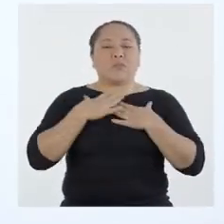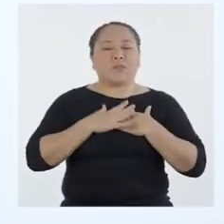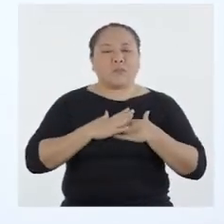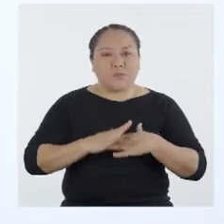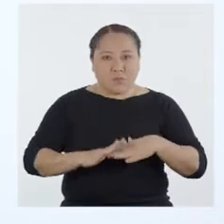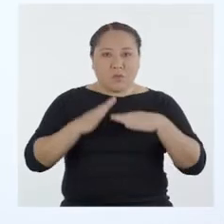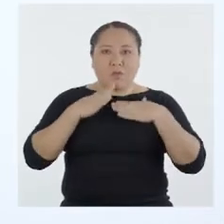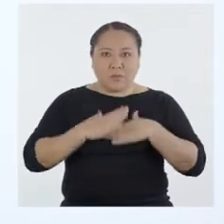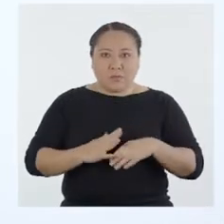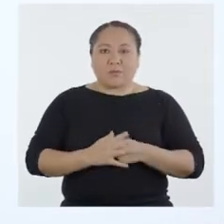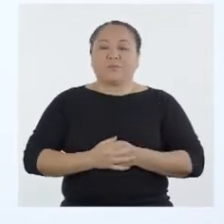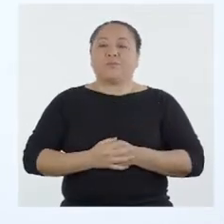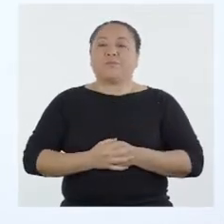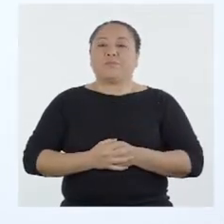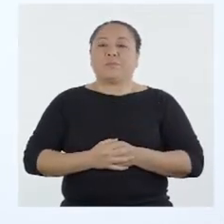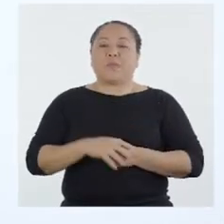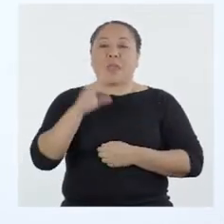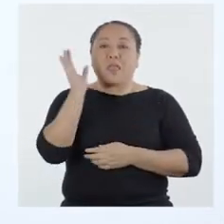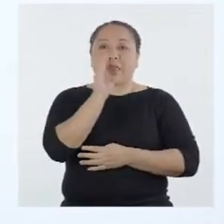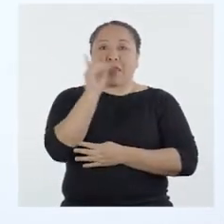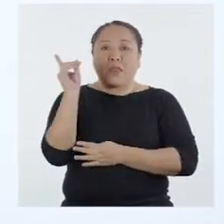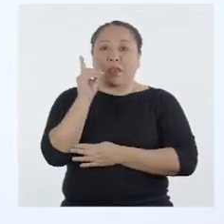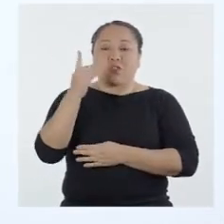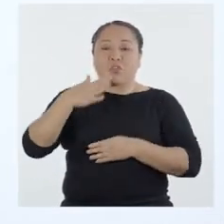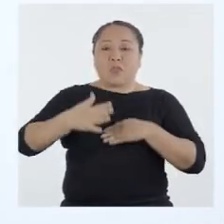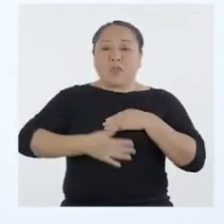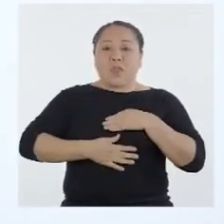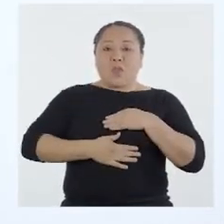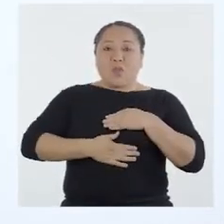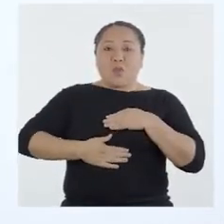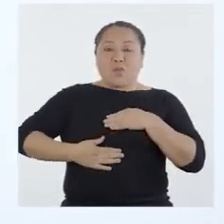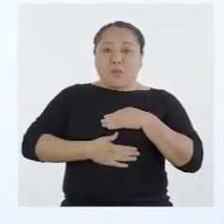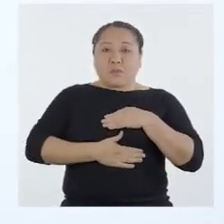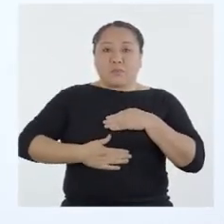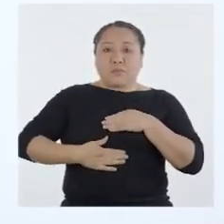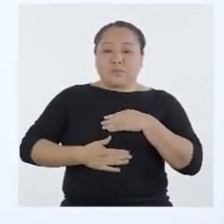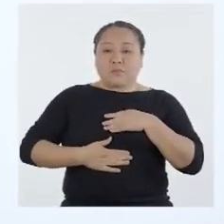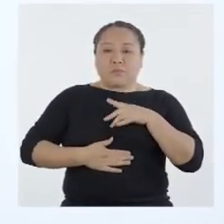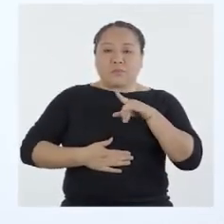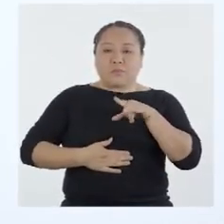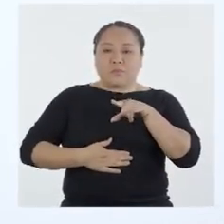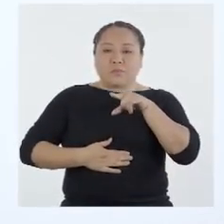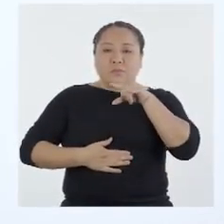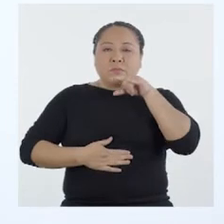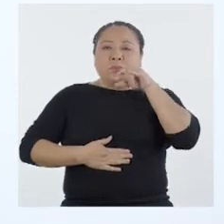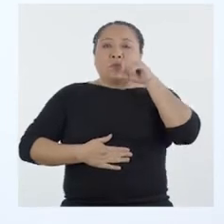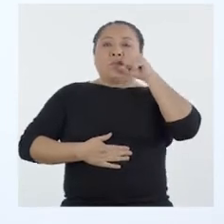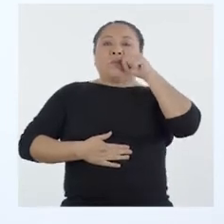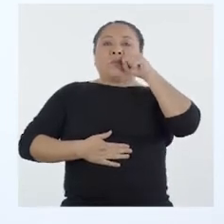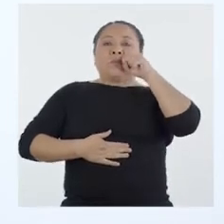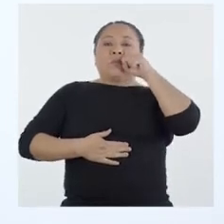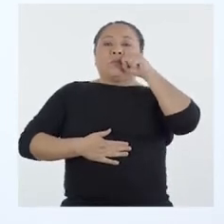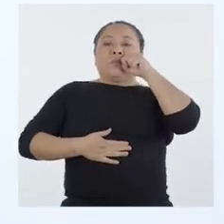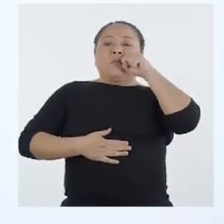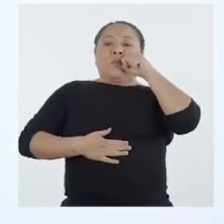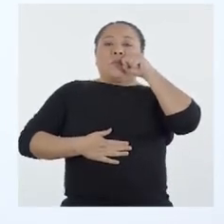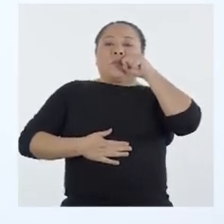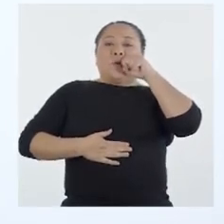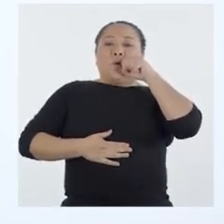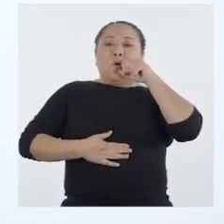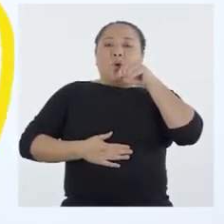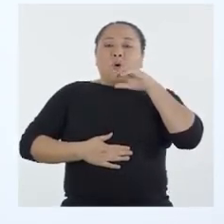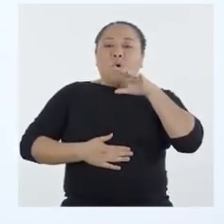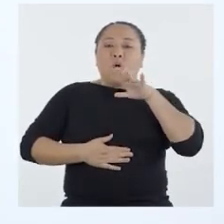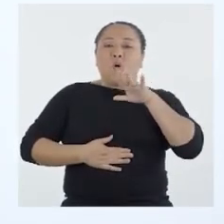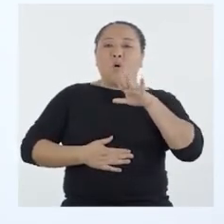relajados. Mano derecha en el abdomen y empezamos a inhalar y exhalar.